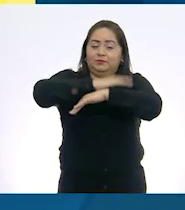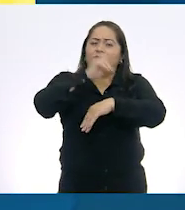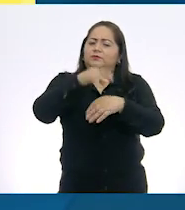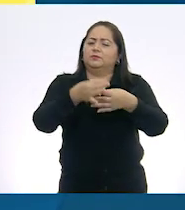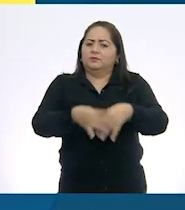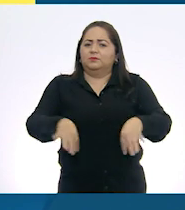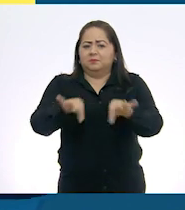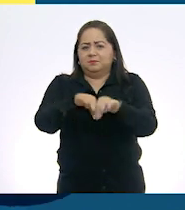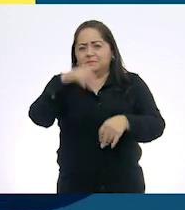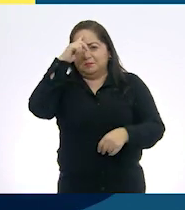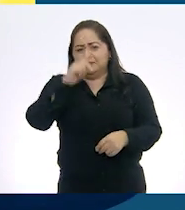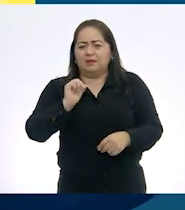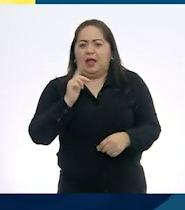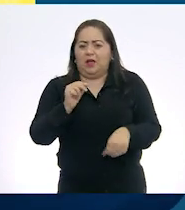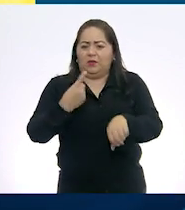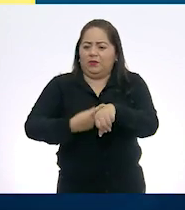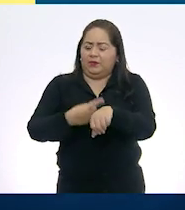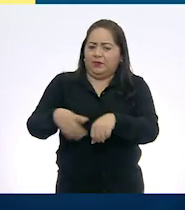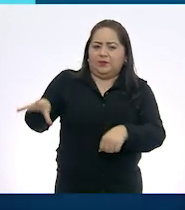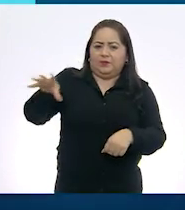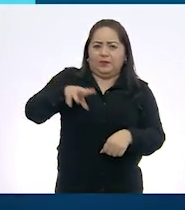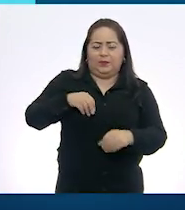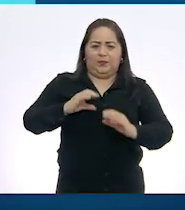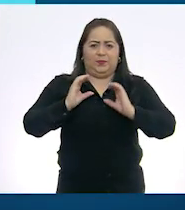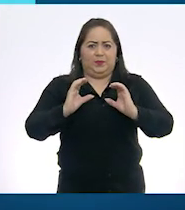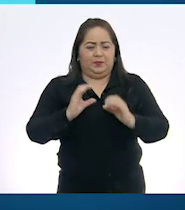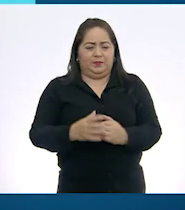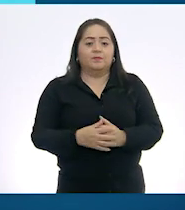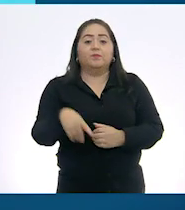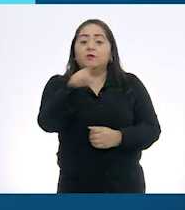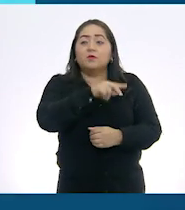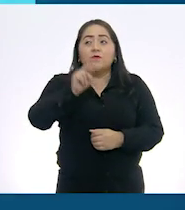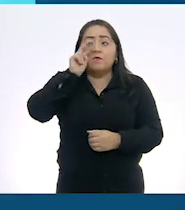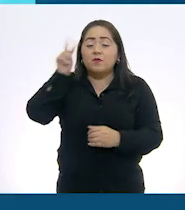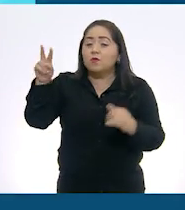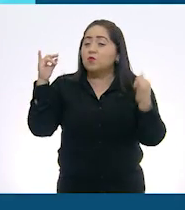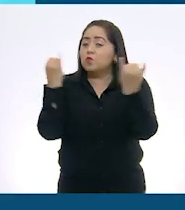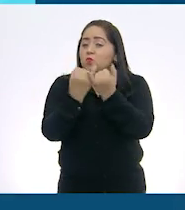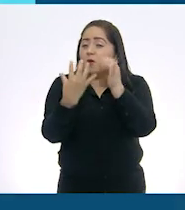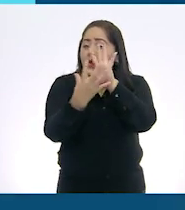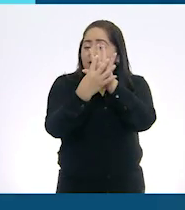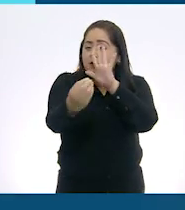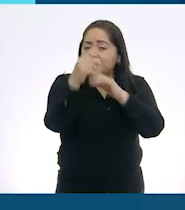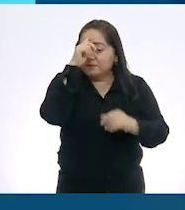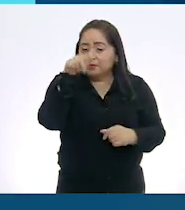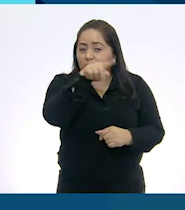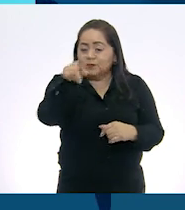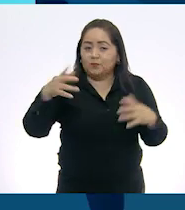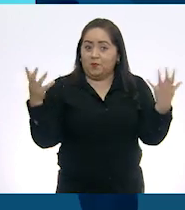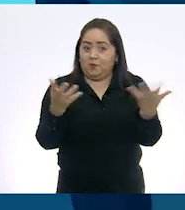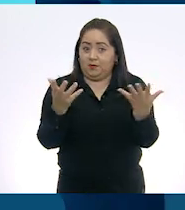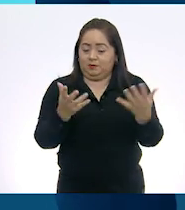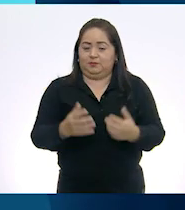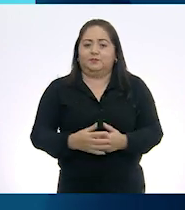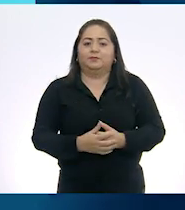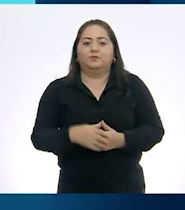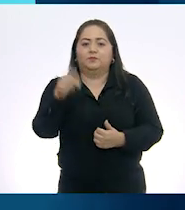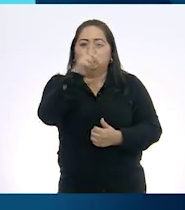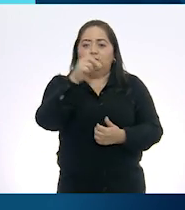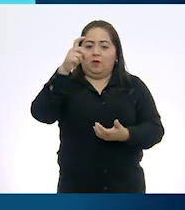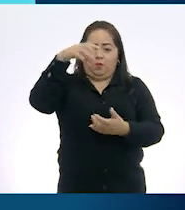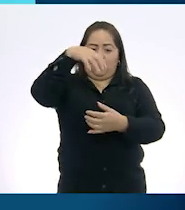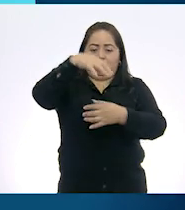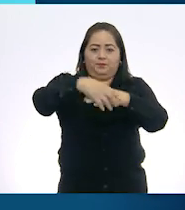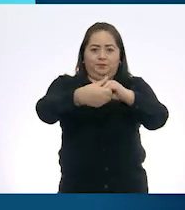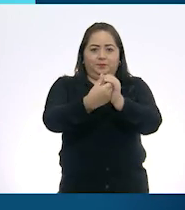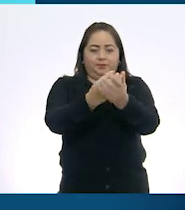es importante para prevenir cualquier enfermedad. Sigue estos pasos para hacerlo correctamente. Moja tus